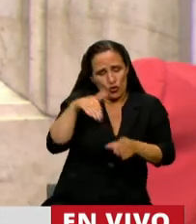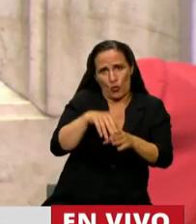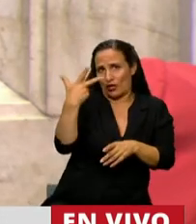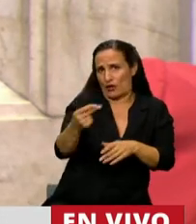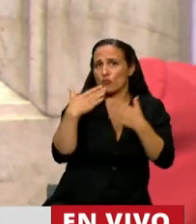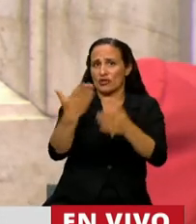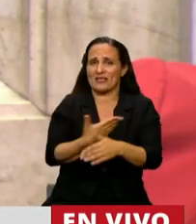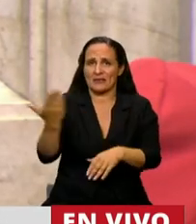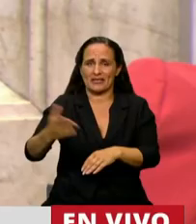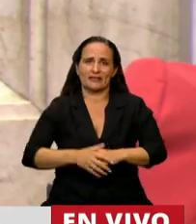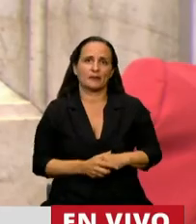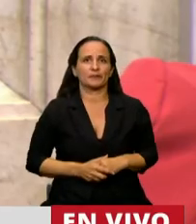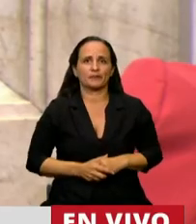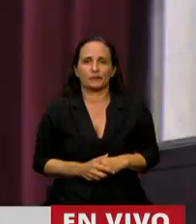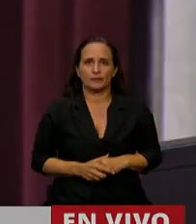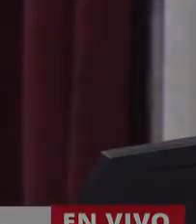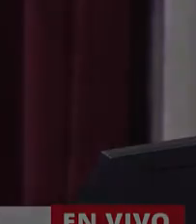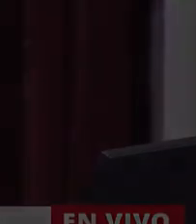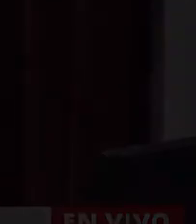Muchas gracias, Presidente. Muchas gracias, Diputado del Caño.